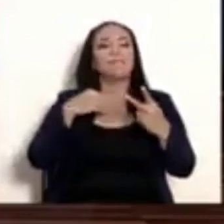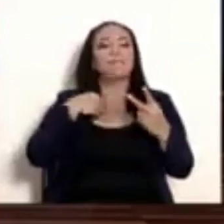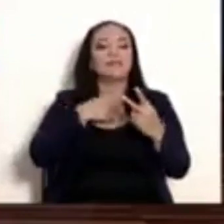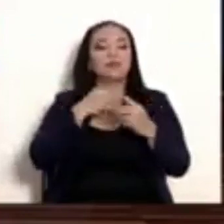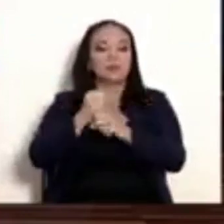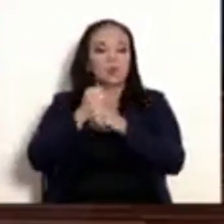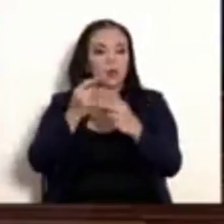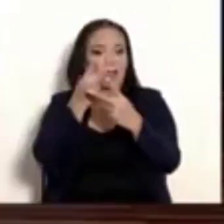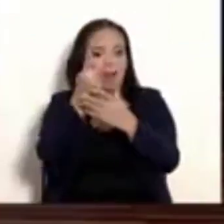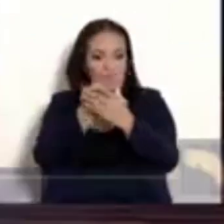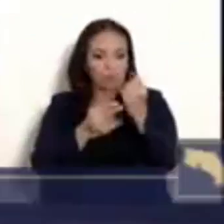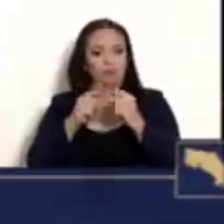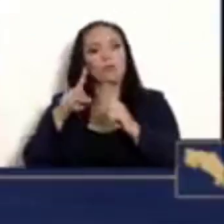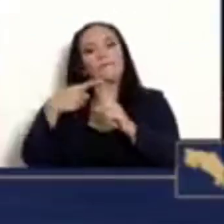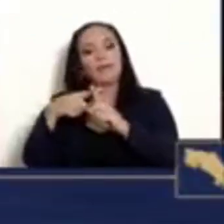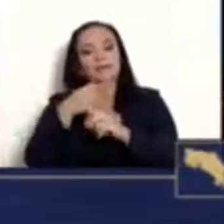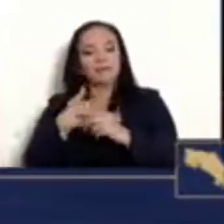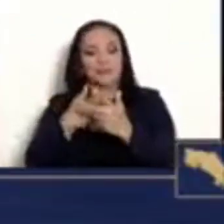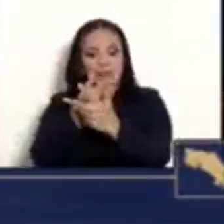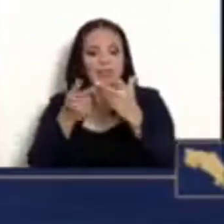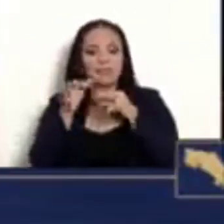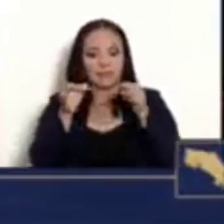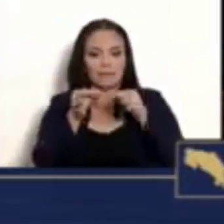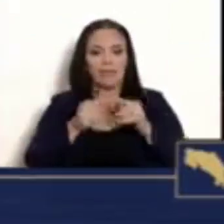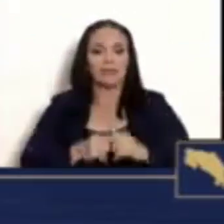nos explica. Señor presidente.